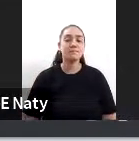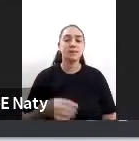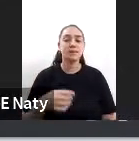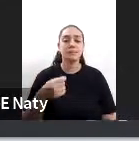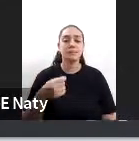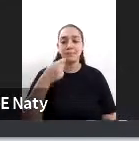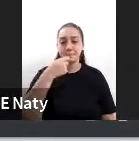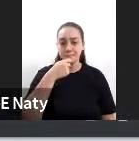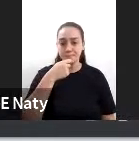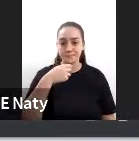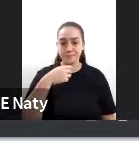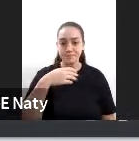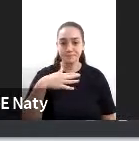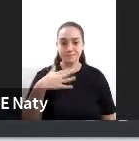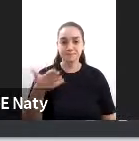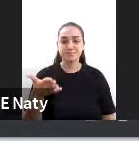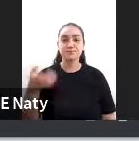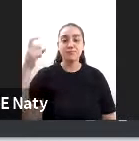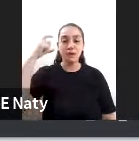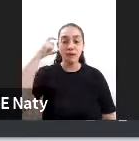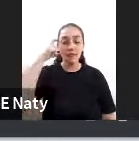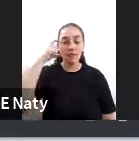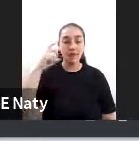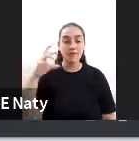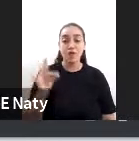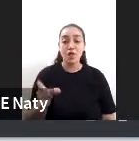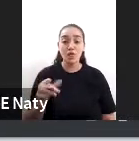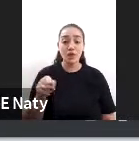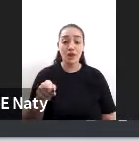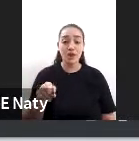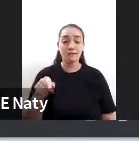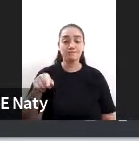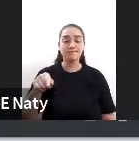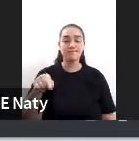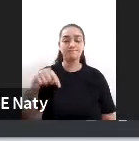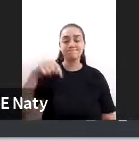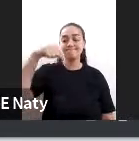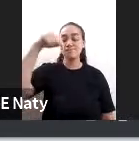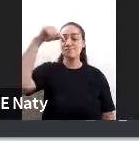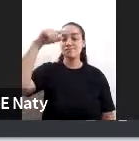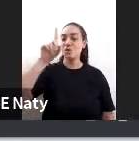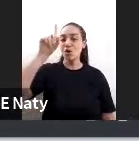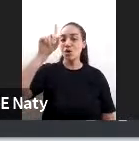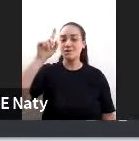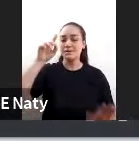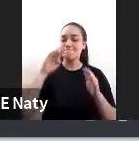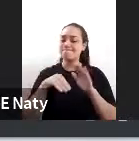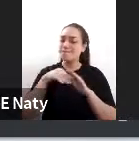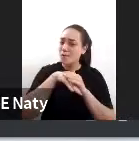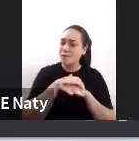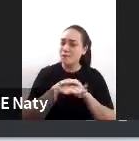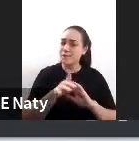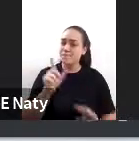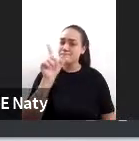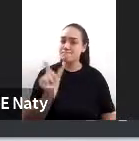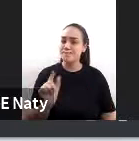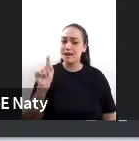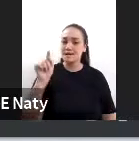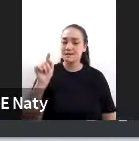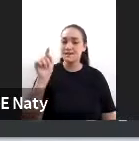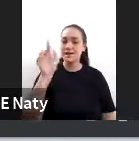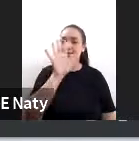por megabyte y en el sur más profundo de nuestro país o en el norte más profundo de nuestro país se llegaba a pagar 500,